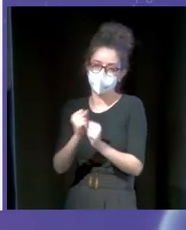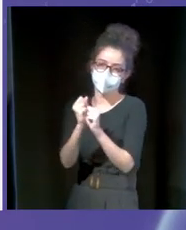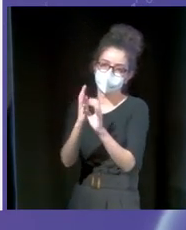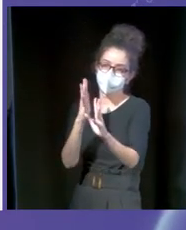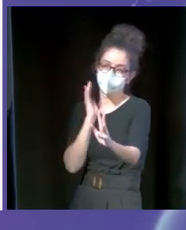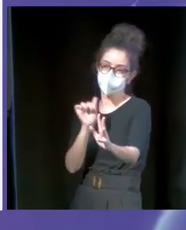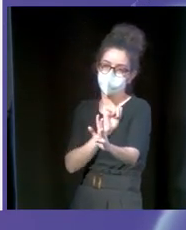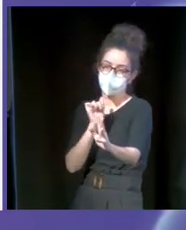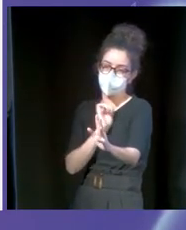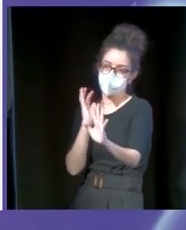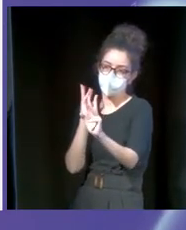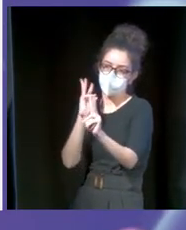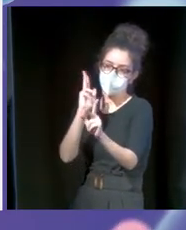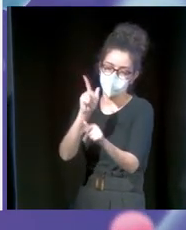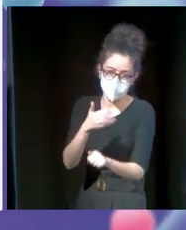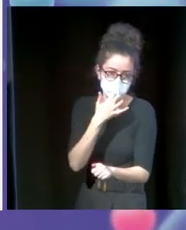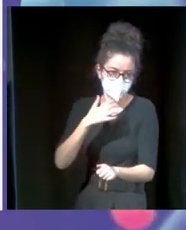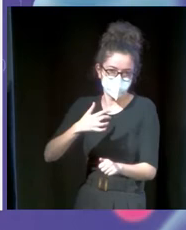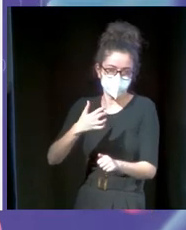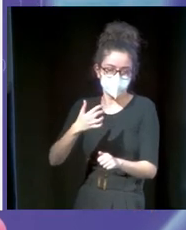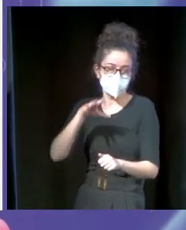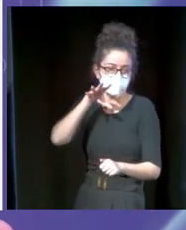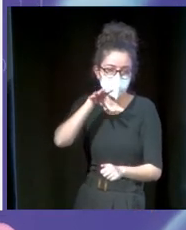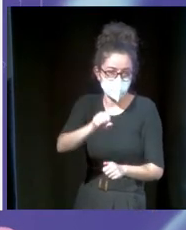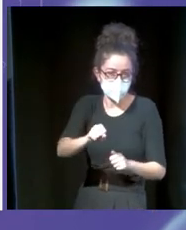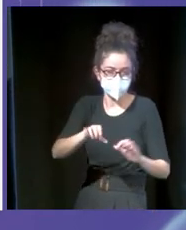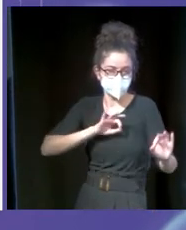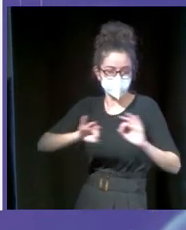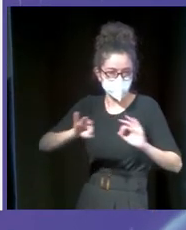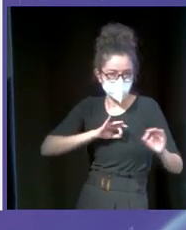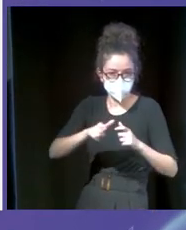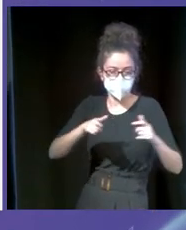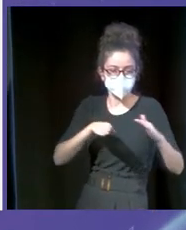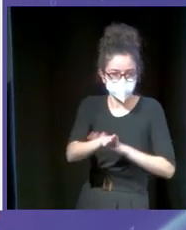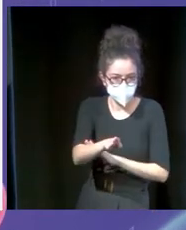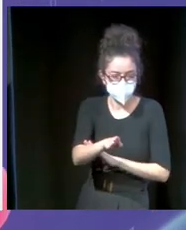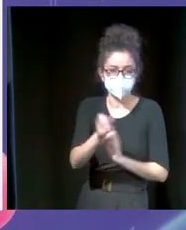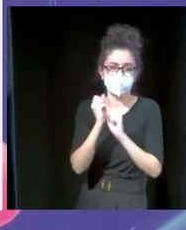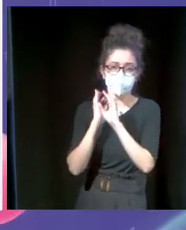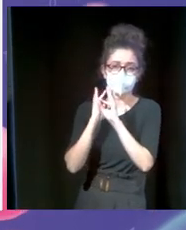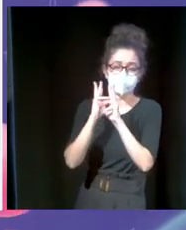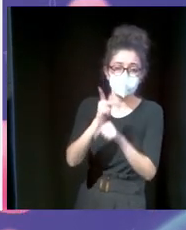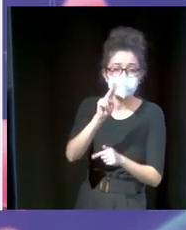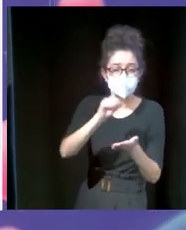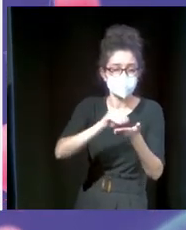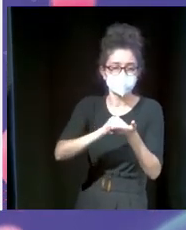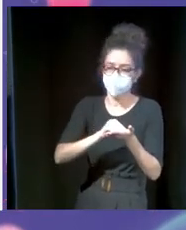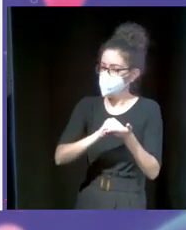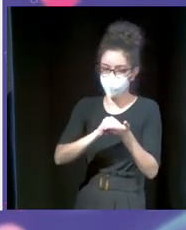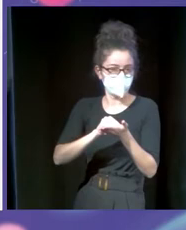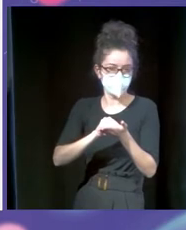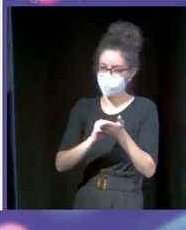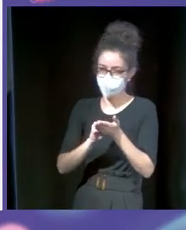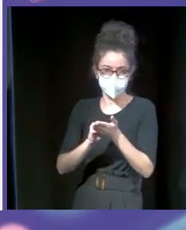terribles, ya sea para comprar una entrada de cine o sea para comprar una entrada de teatro y acceder. Tenías que hacer dos colas. Nosotros ya no hacemos esas dos